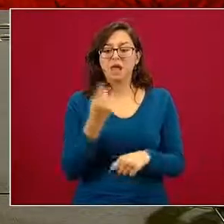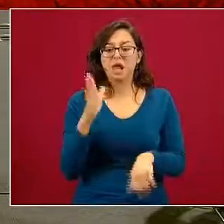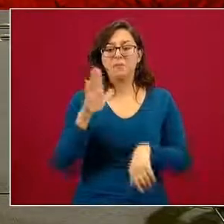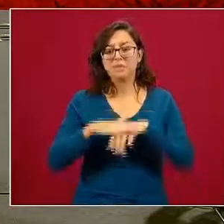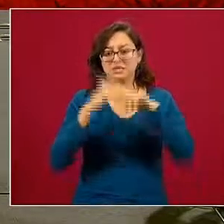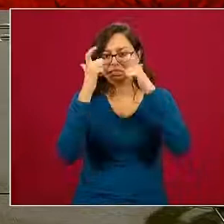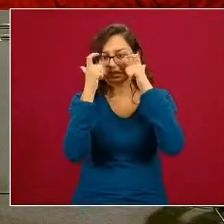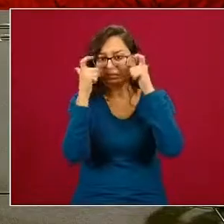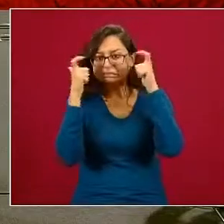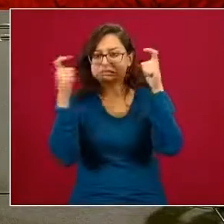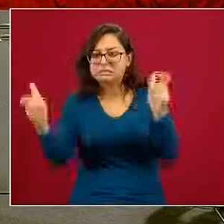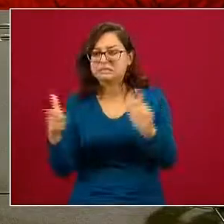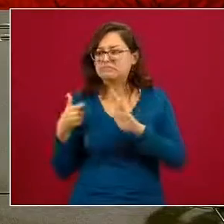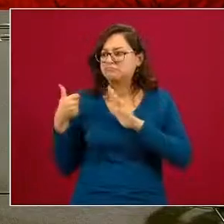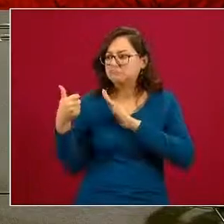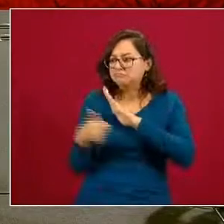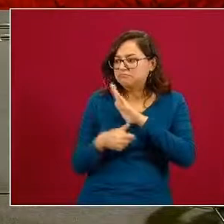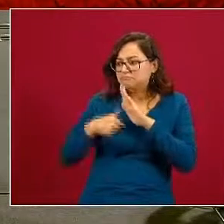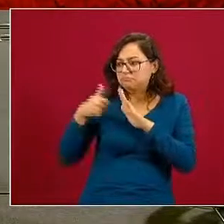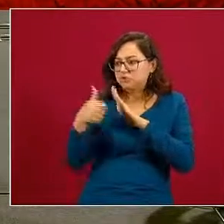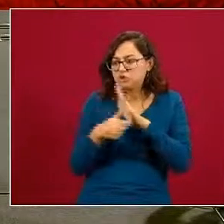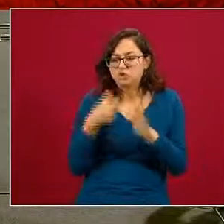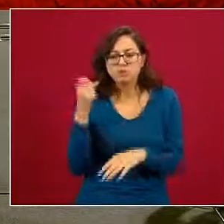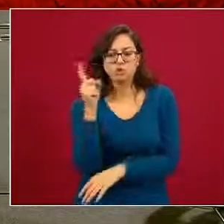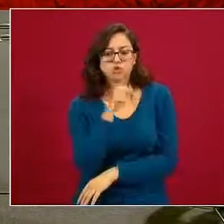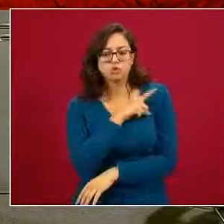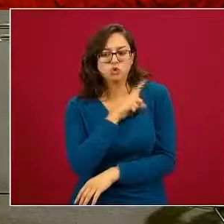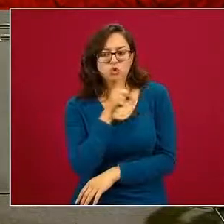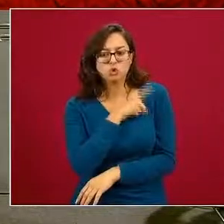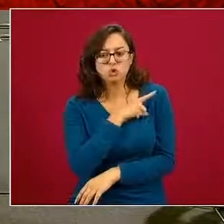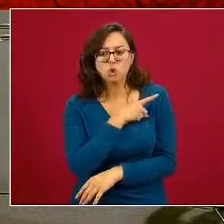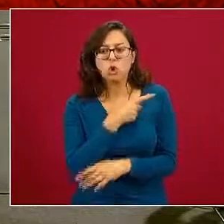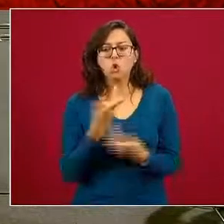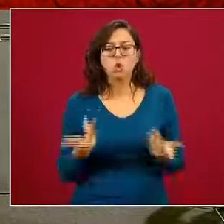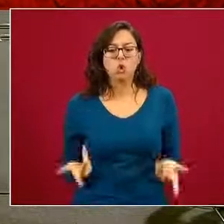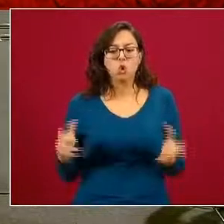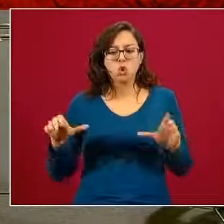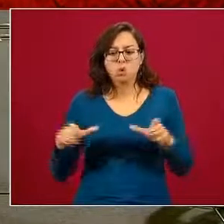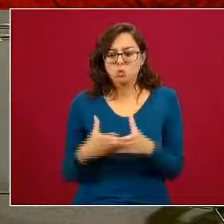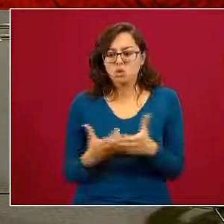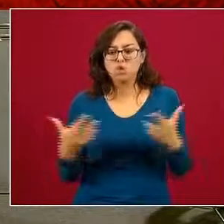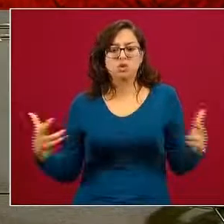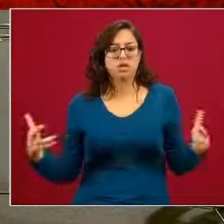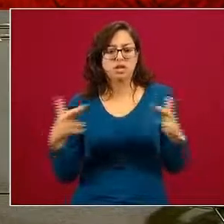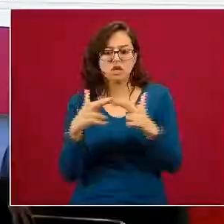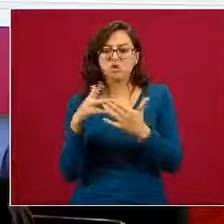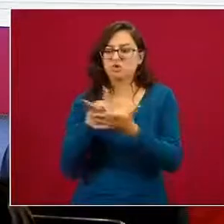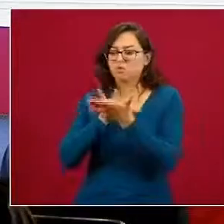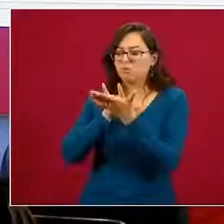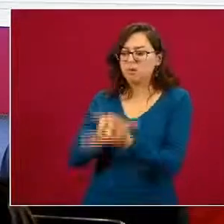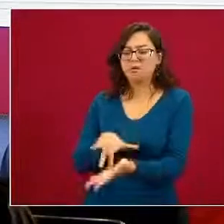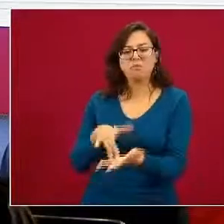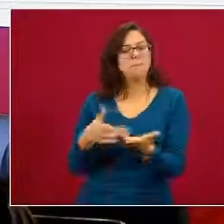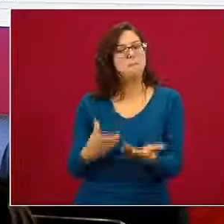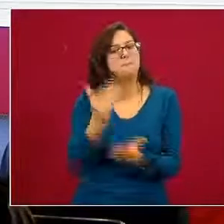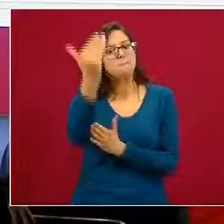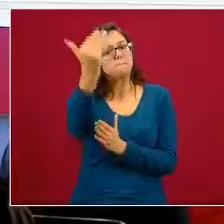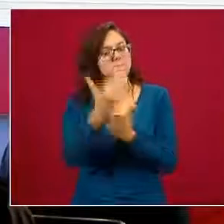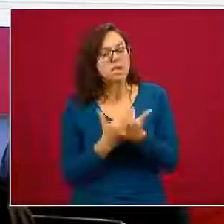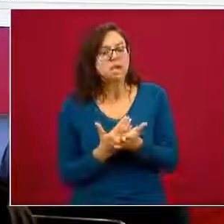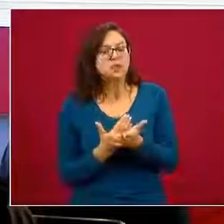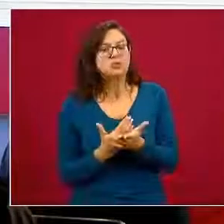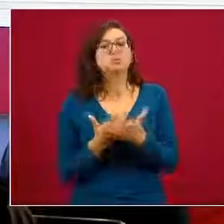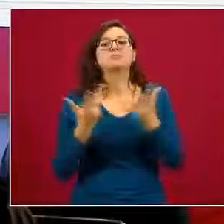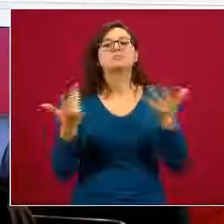aislamiento social hay una disminución del acceso a apoyo comunitario y religioso justamente por el confinamiento y